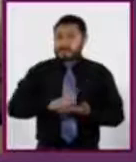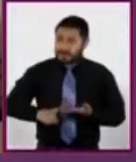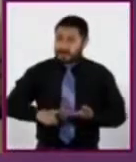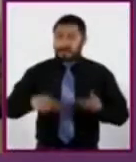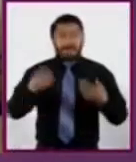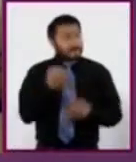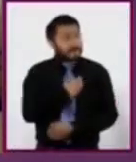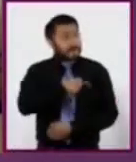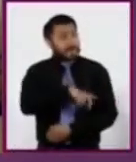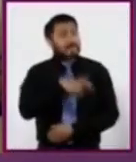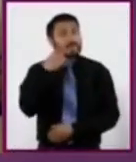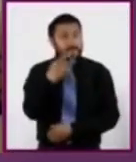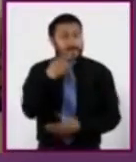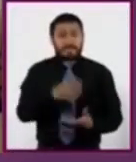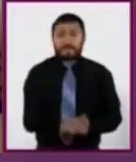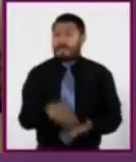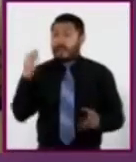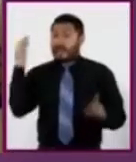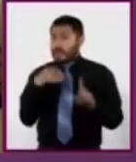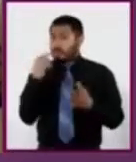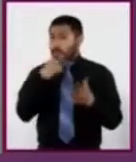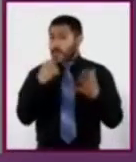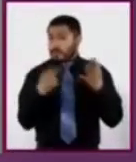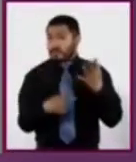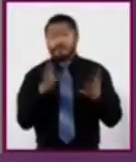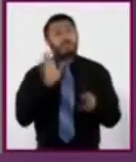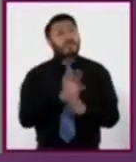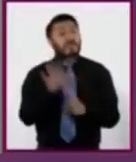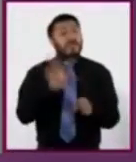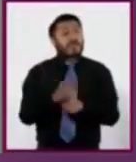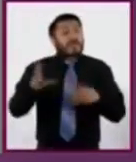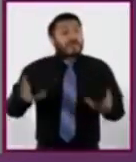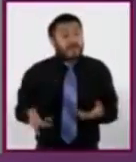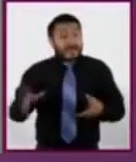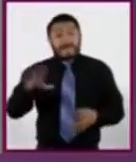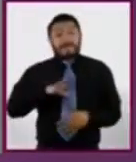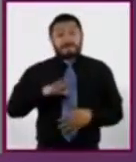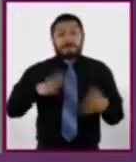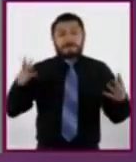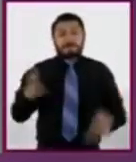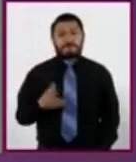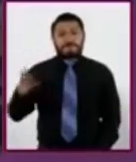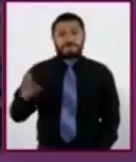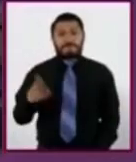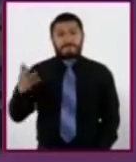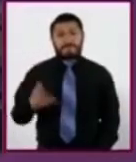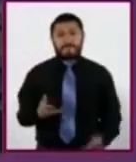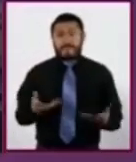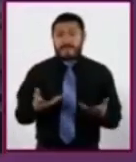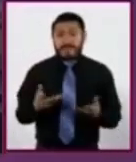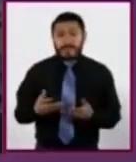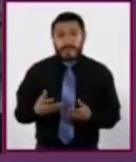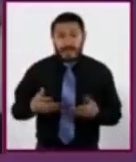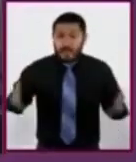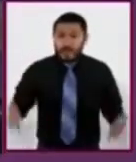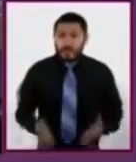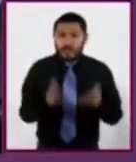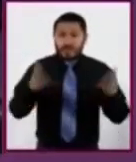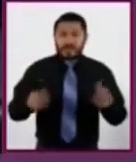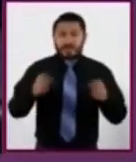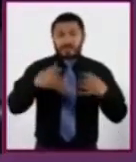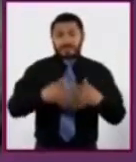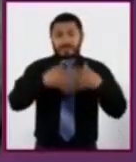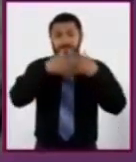Entre los objetivos de esta área de gobierno se encuentra la generación y el fortalecimiento de un Sistema Nacional de Salud